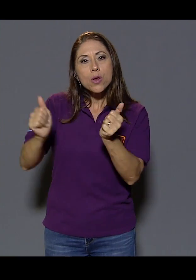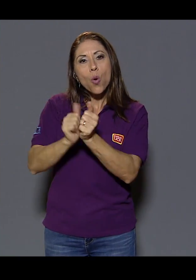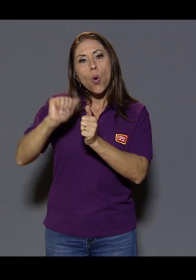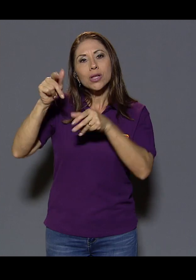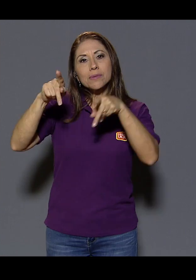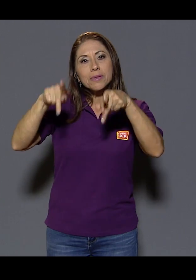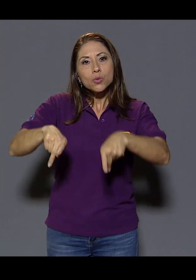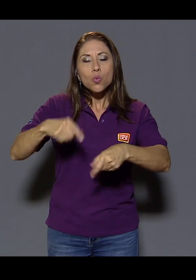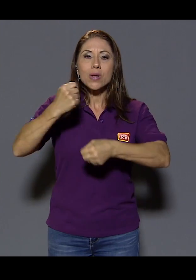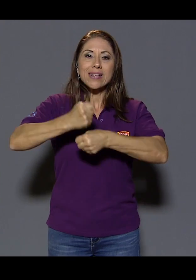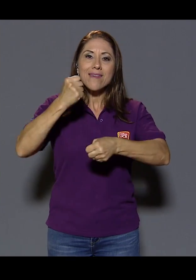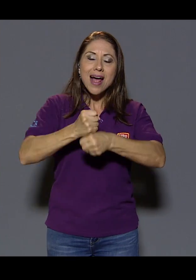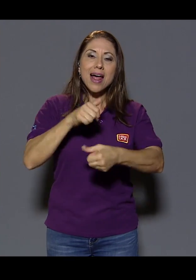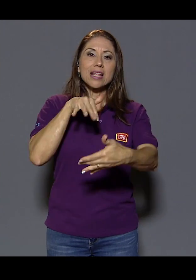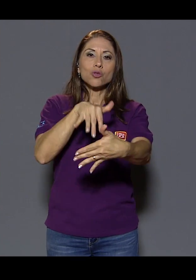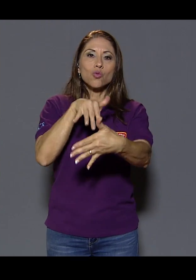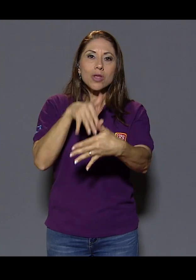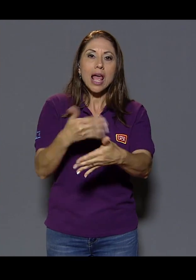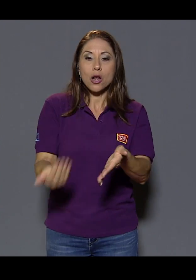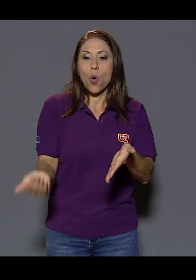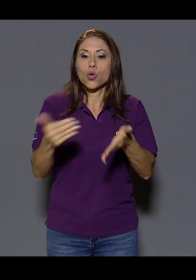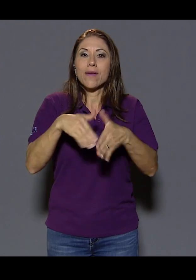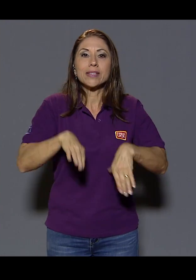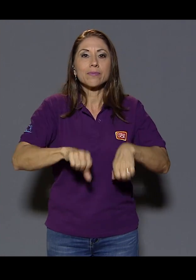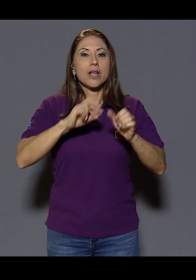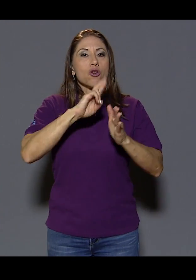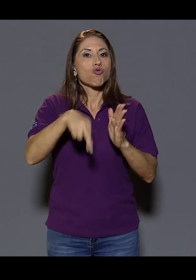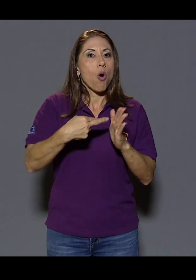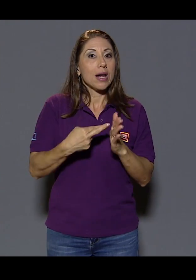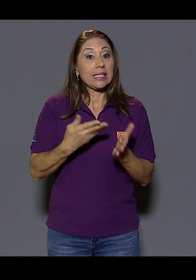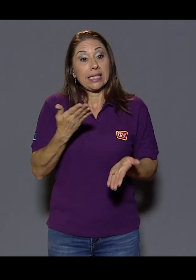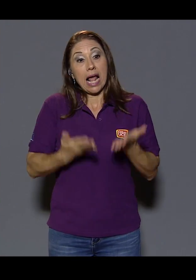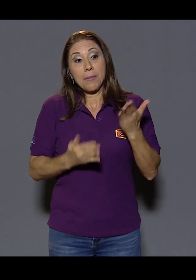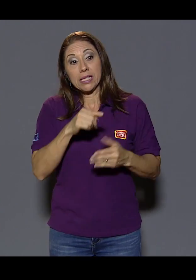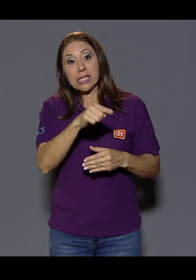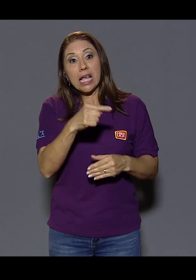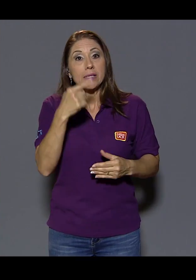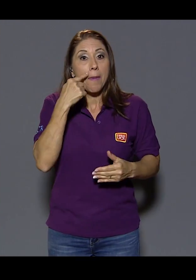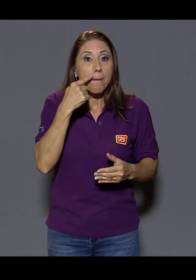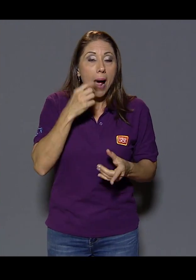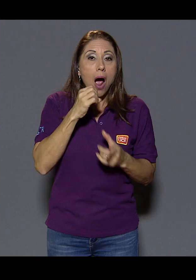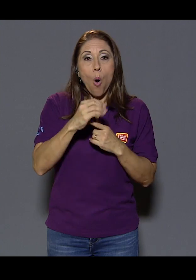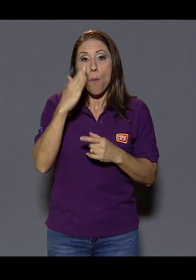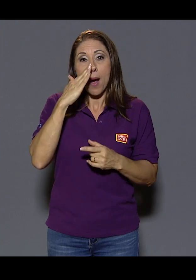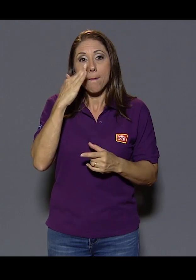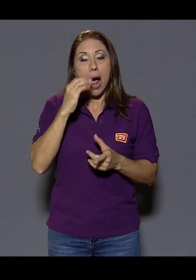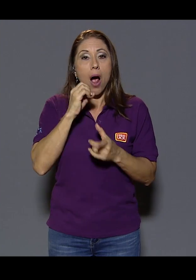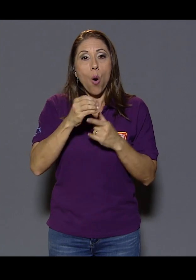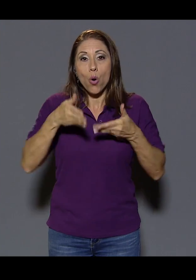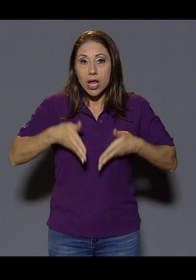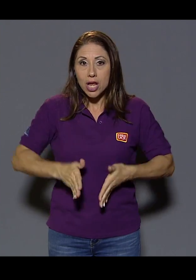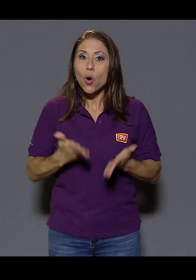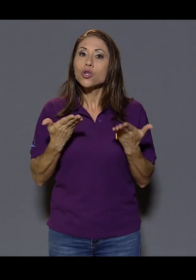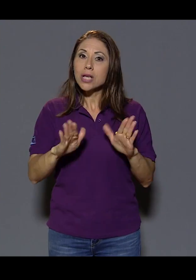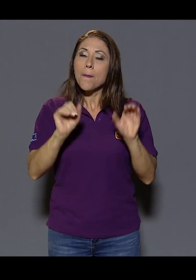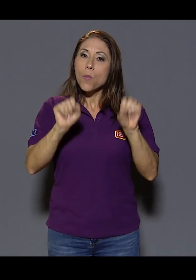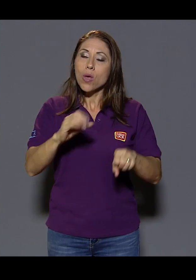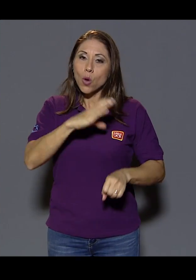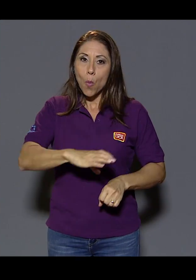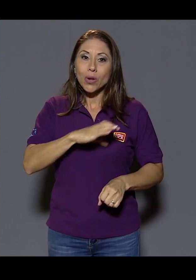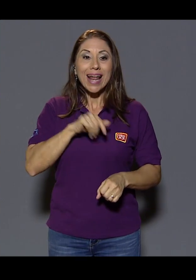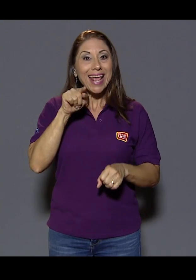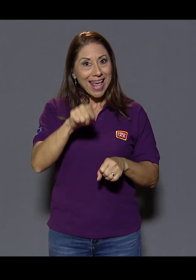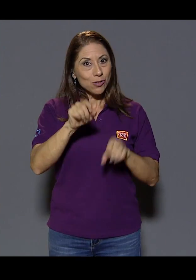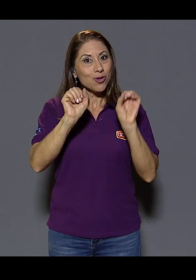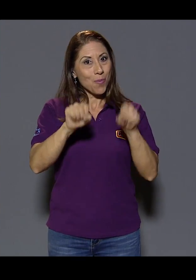trabajar, de estudiar y de recuperar sus roles. Por ejemplo, si es papá o mamá o hijo, ya se puede comportar